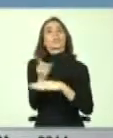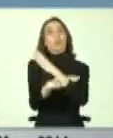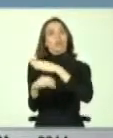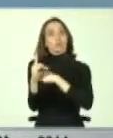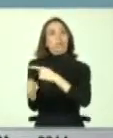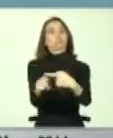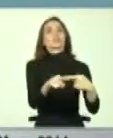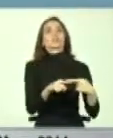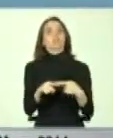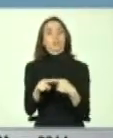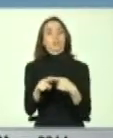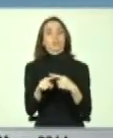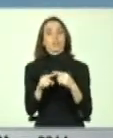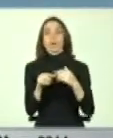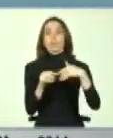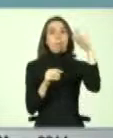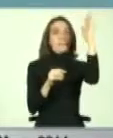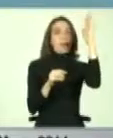más ni menos.